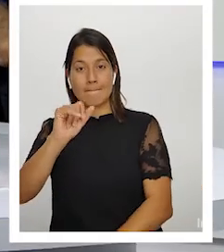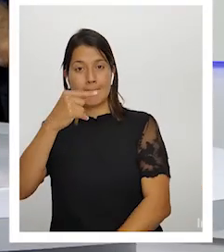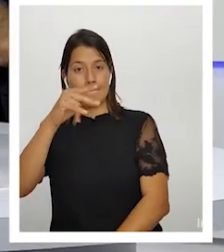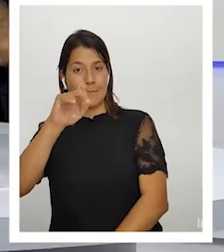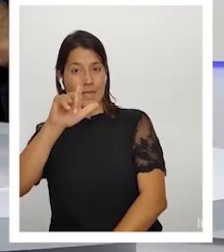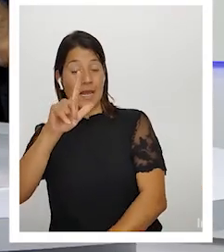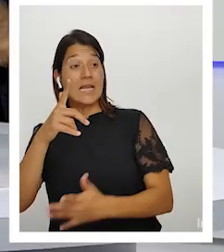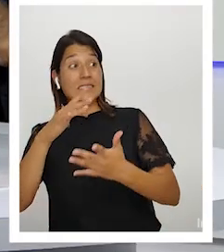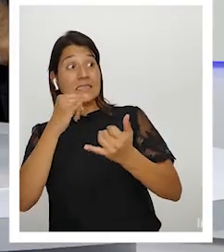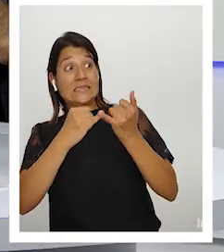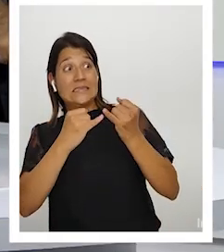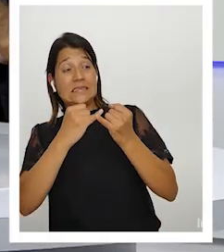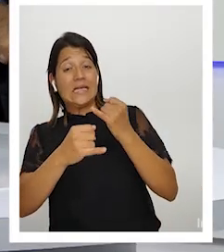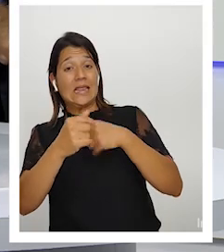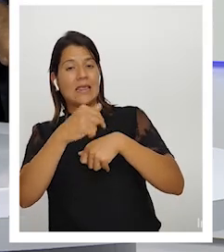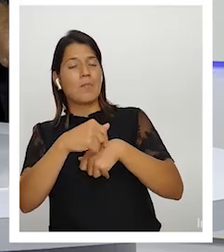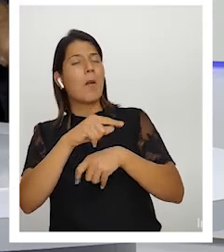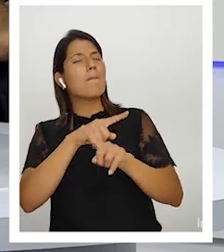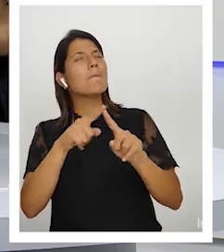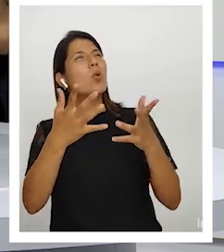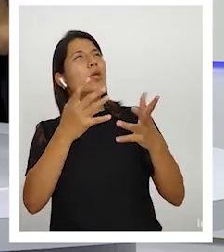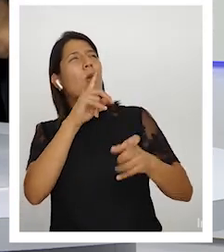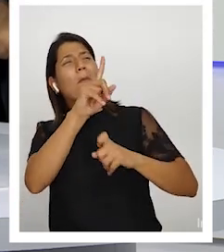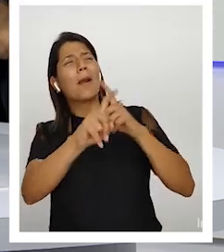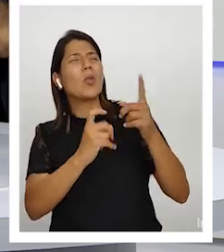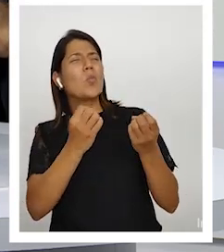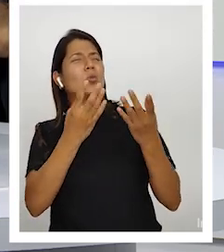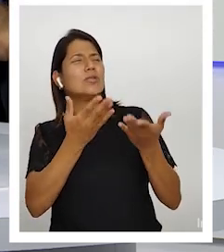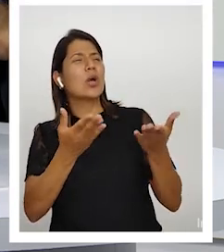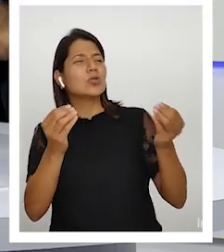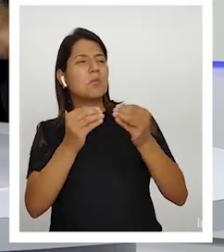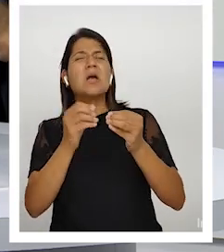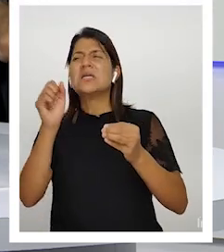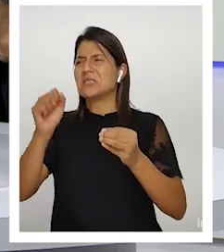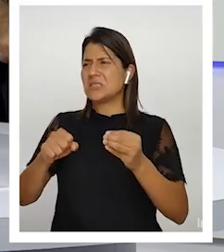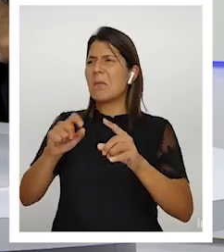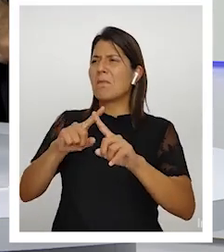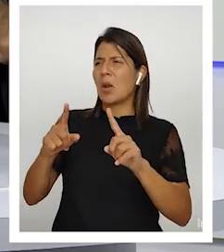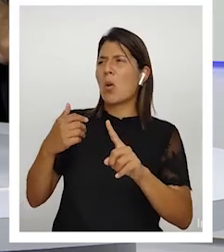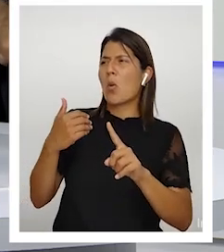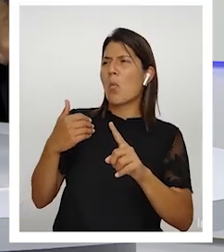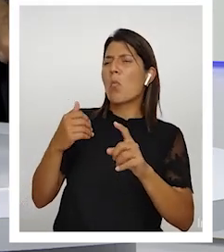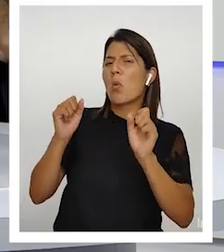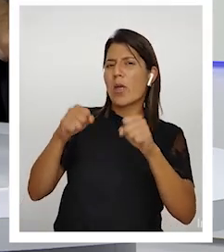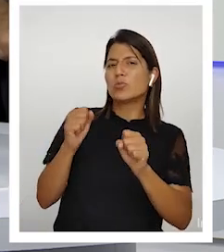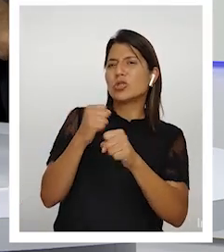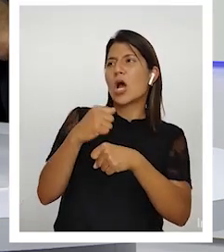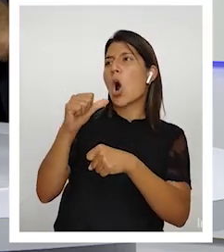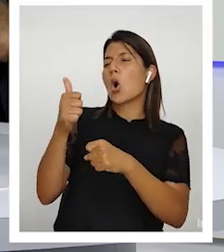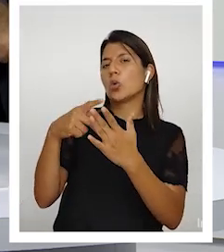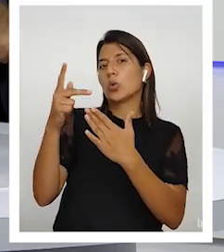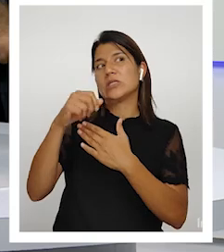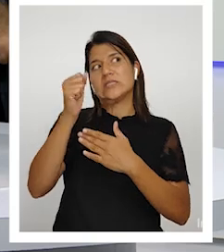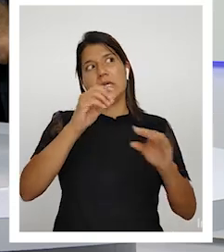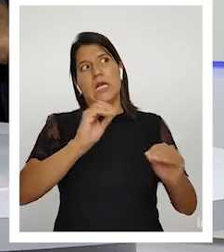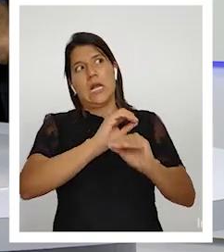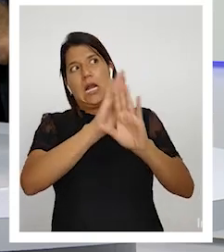y quiero preguntarle tantas cosas pero podemos hacerlo en otra oportunidad por supuesto y la haremos las veces que sea necesario